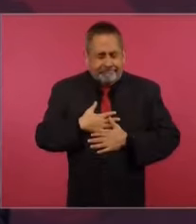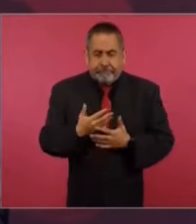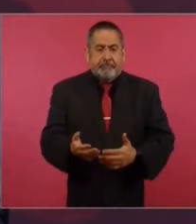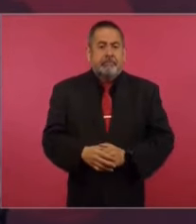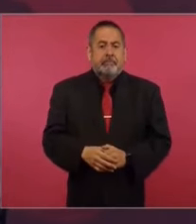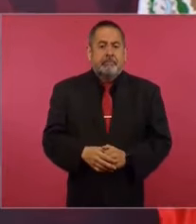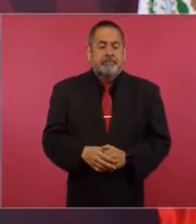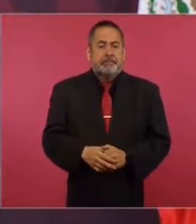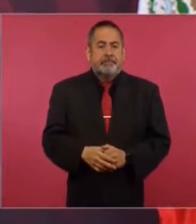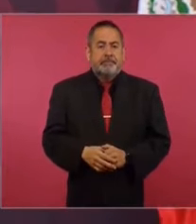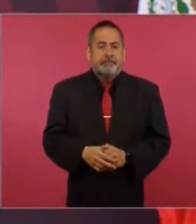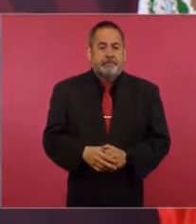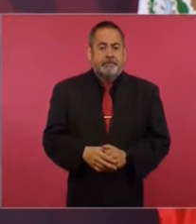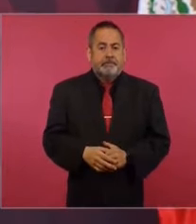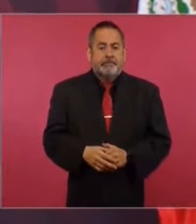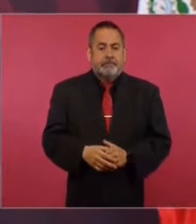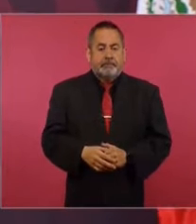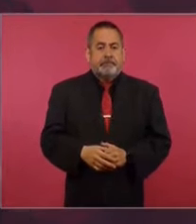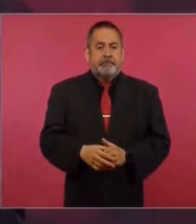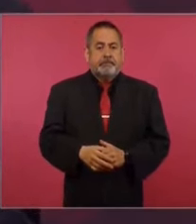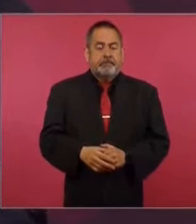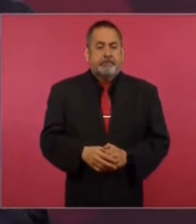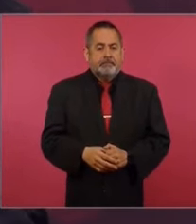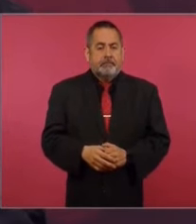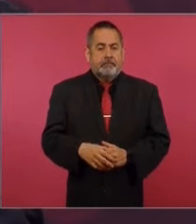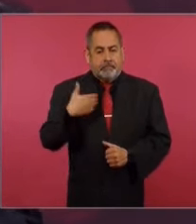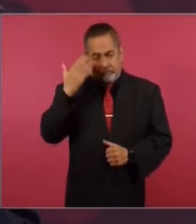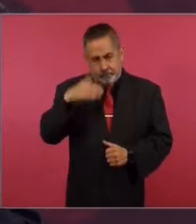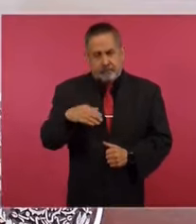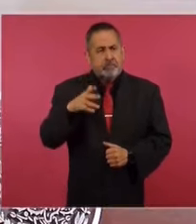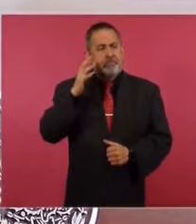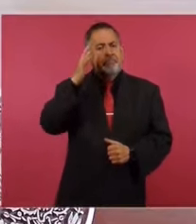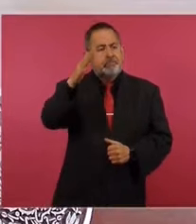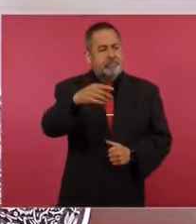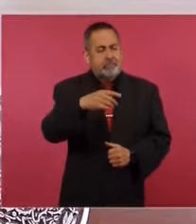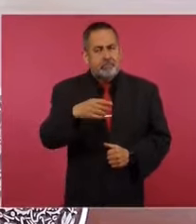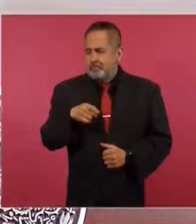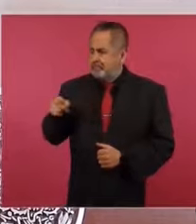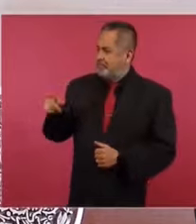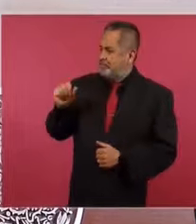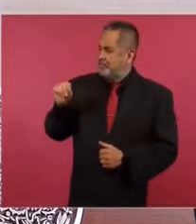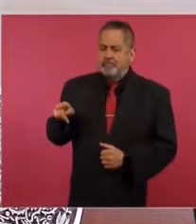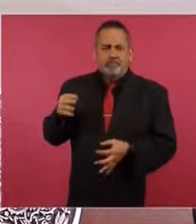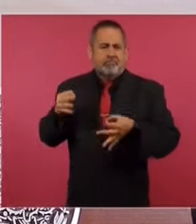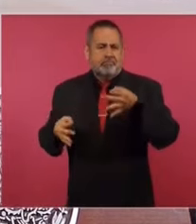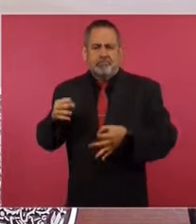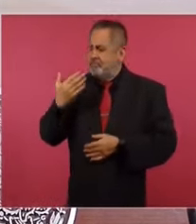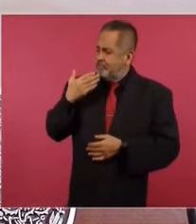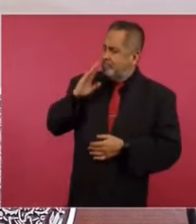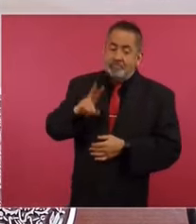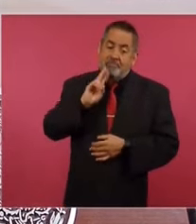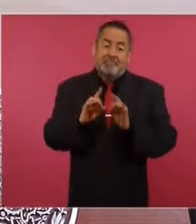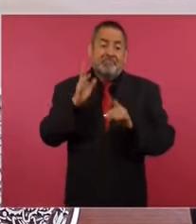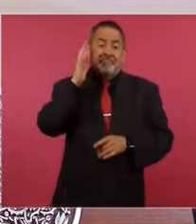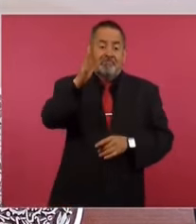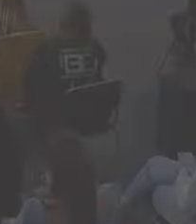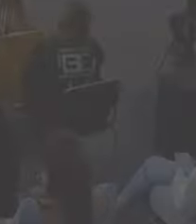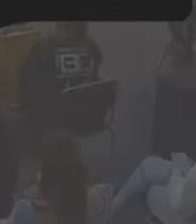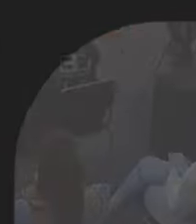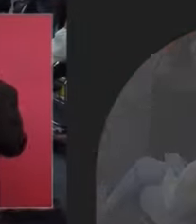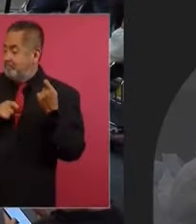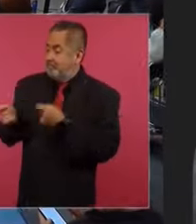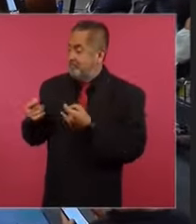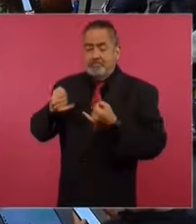Y yo sé que la historia nos juzgará. Hay un juicio histórico.